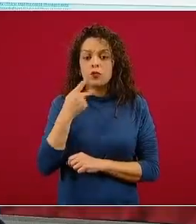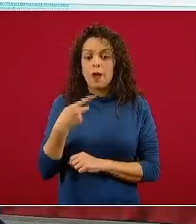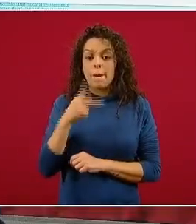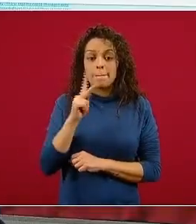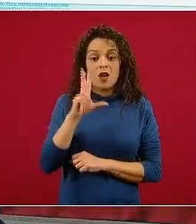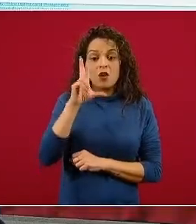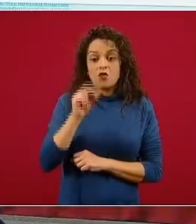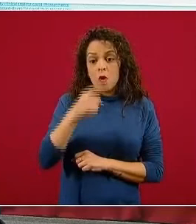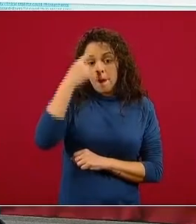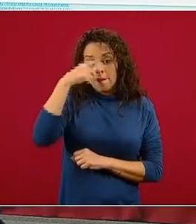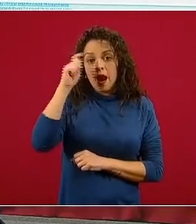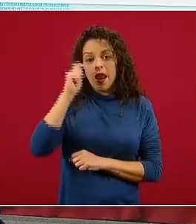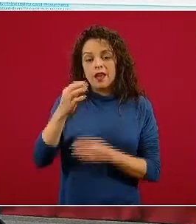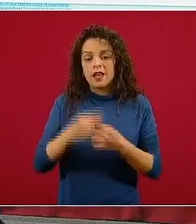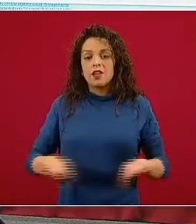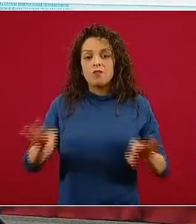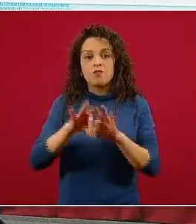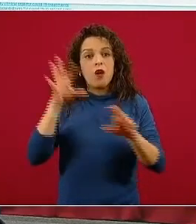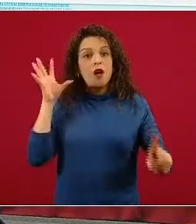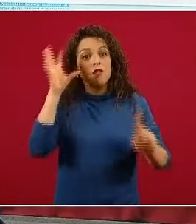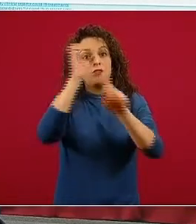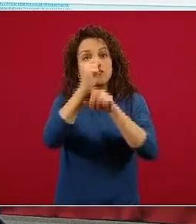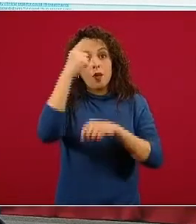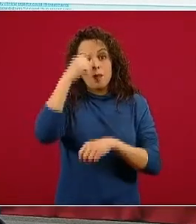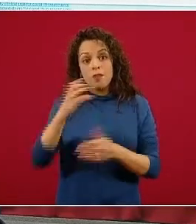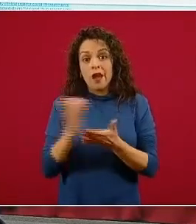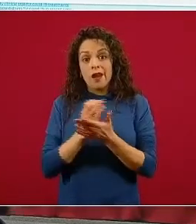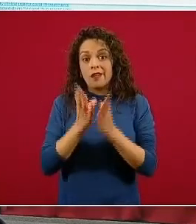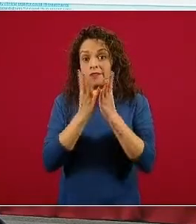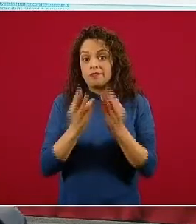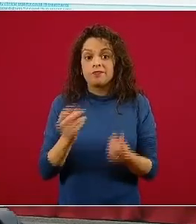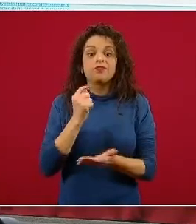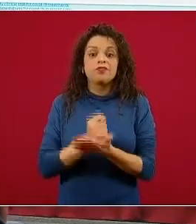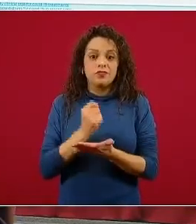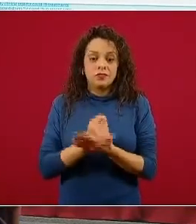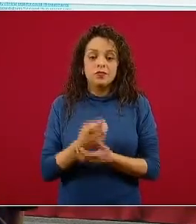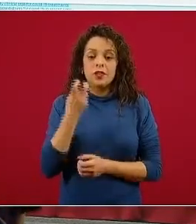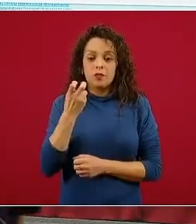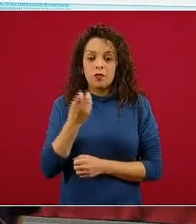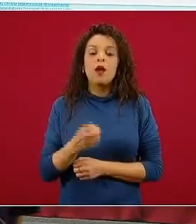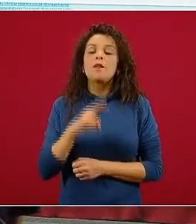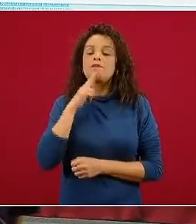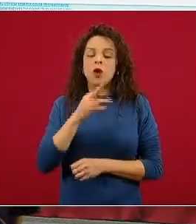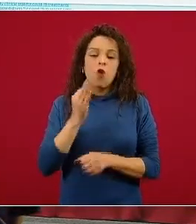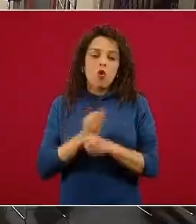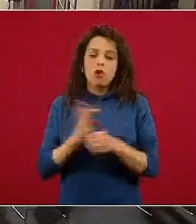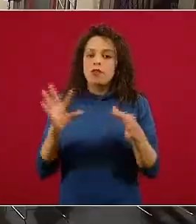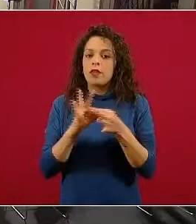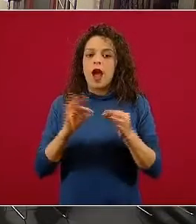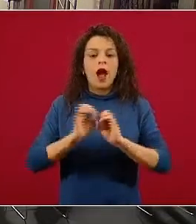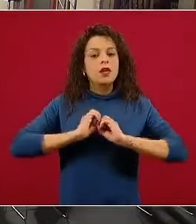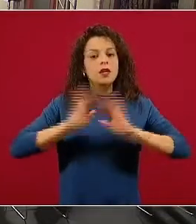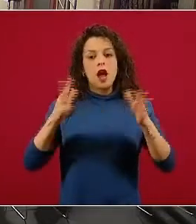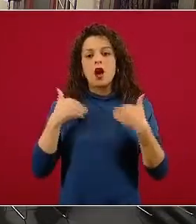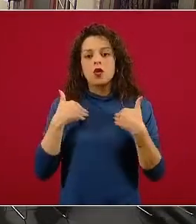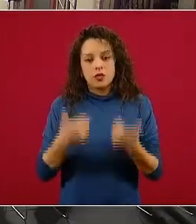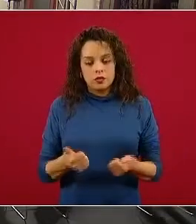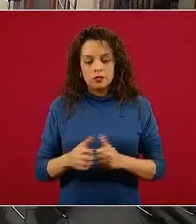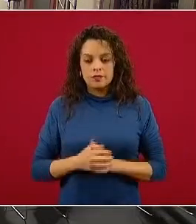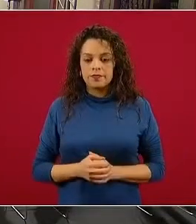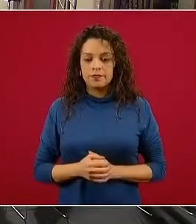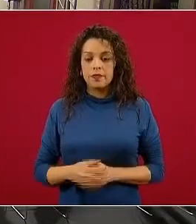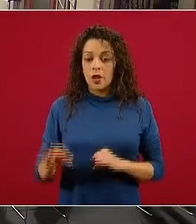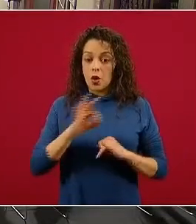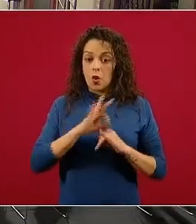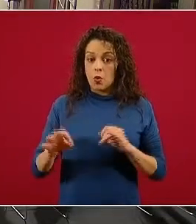sobre los objetivos fundamentales de tratamiento. Por eso lo dejamos aquí muy claro. Y la última diapositiva, lo que